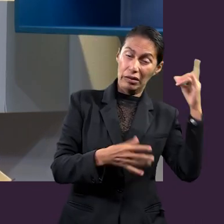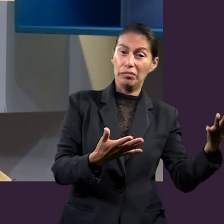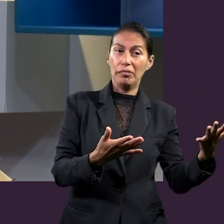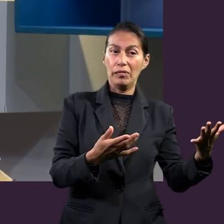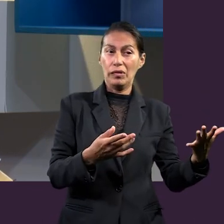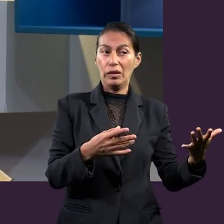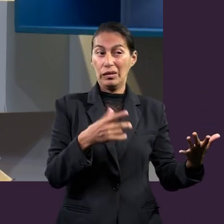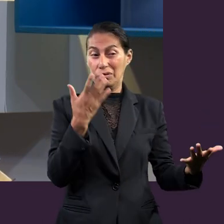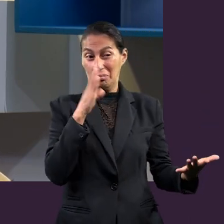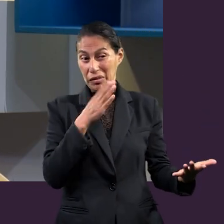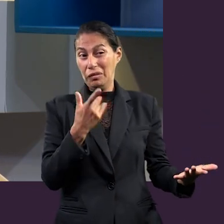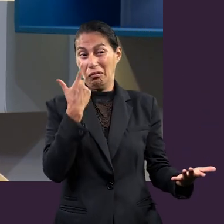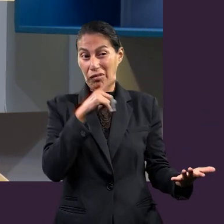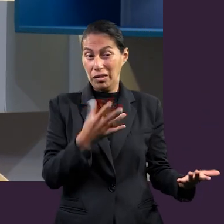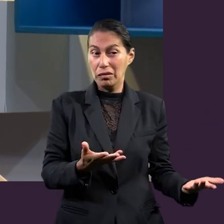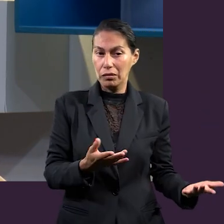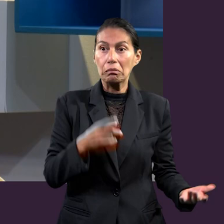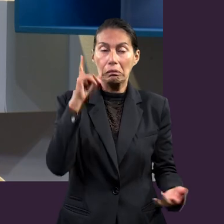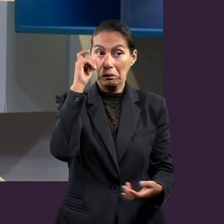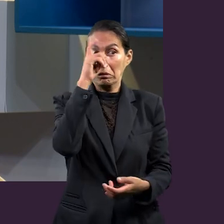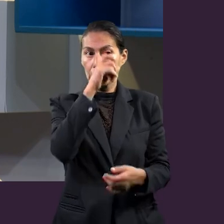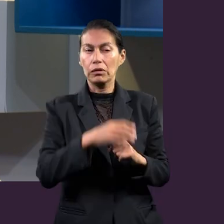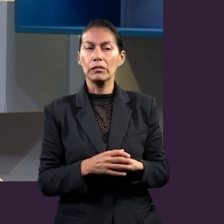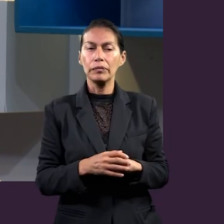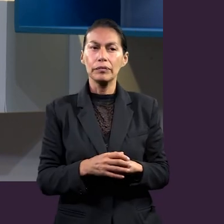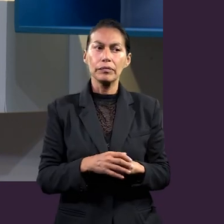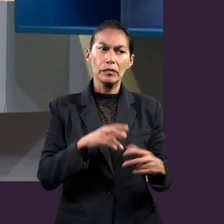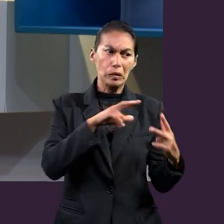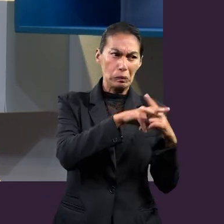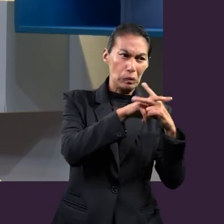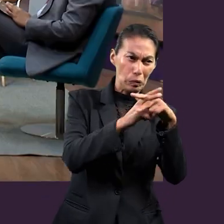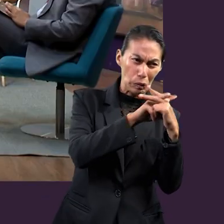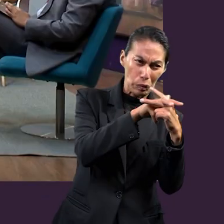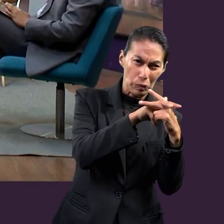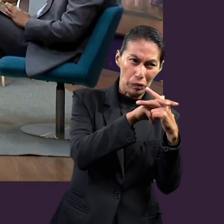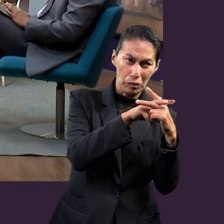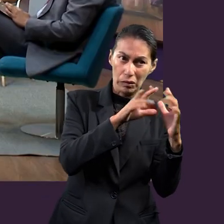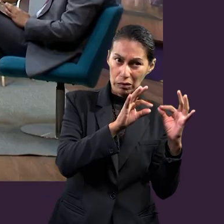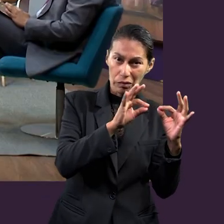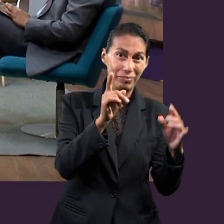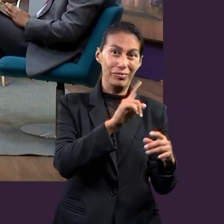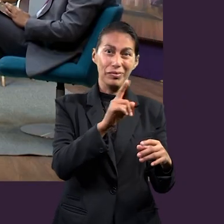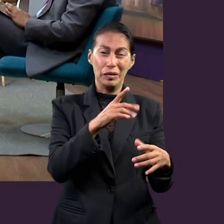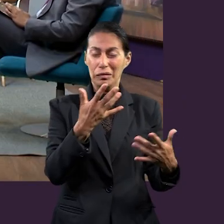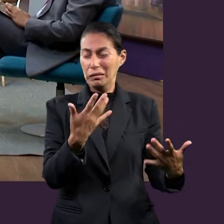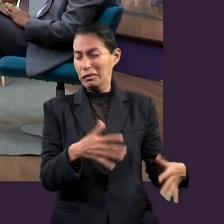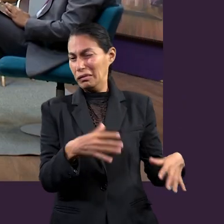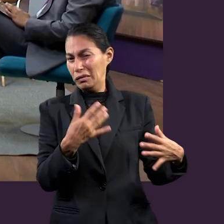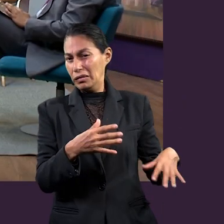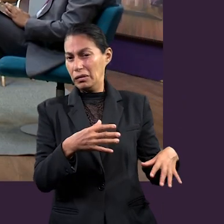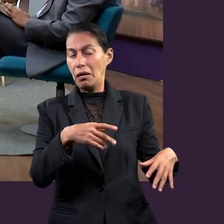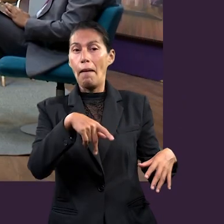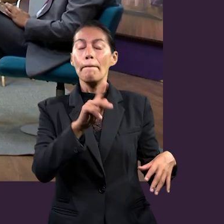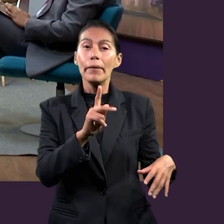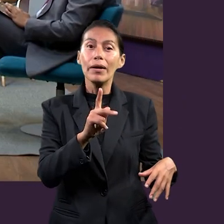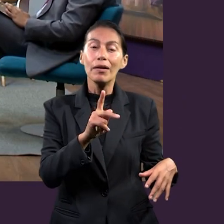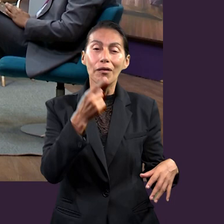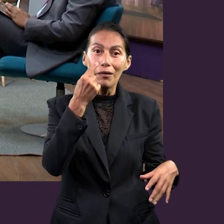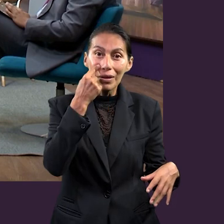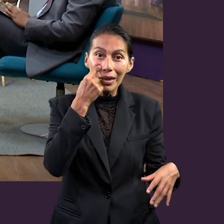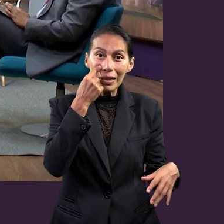Principados, potestades, gobernadores de las tinieblas. Está feo. Está feo. Una batalla espantosa.